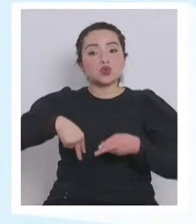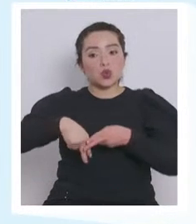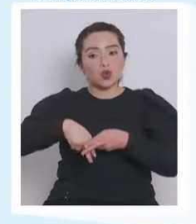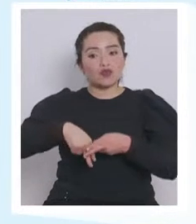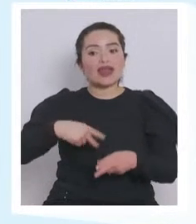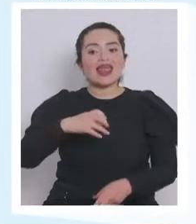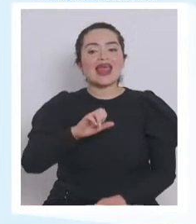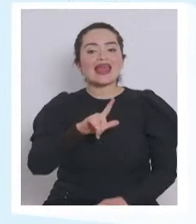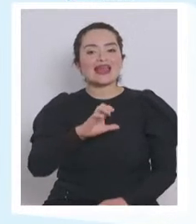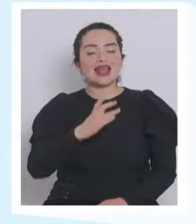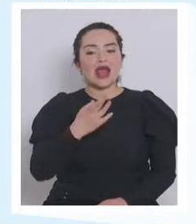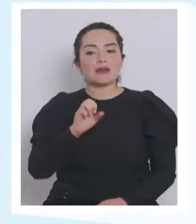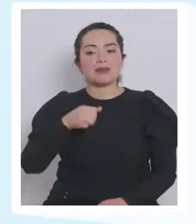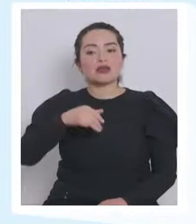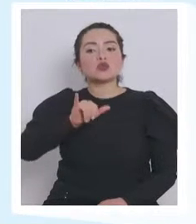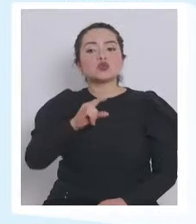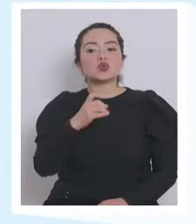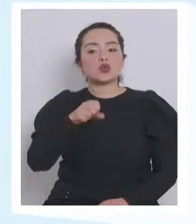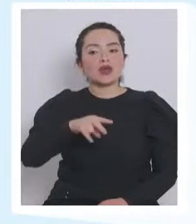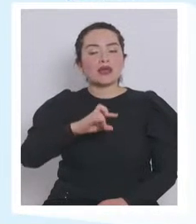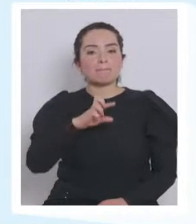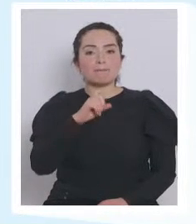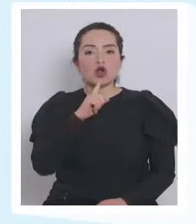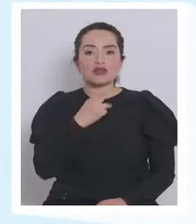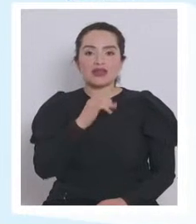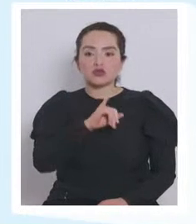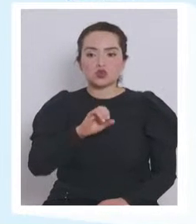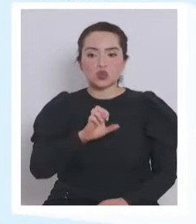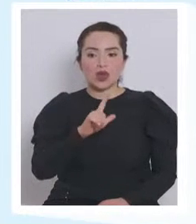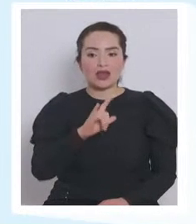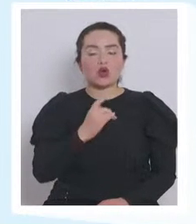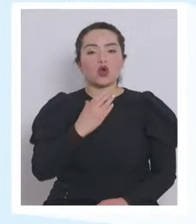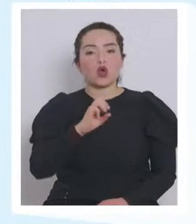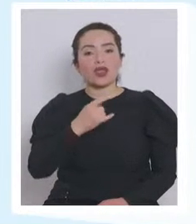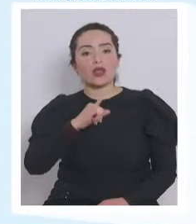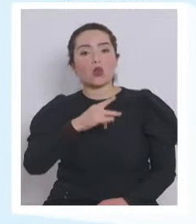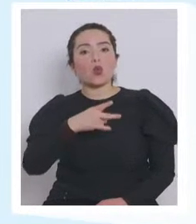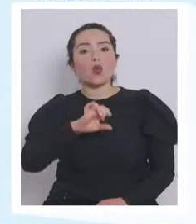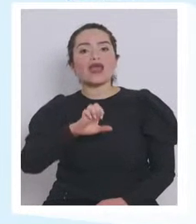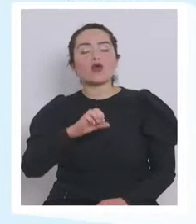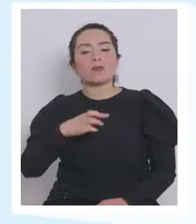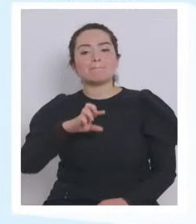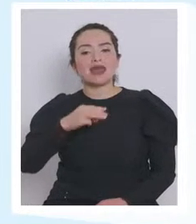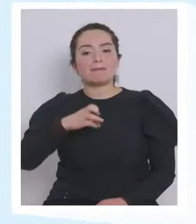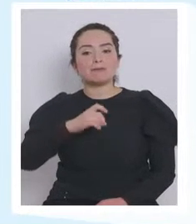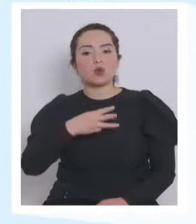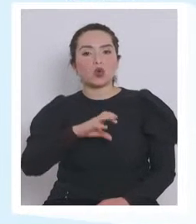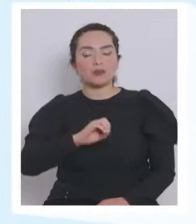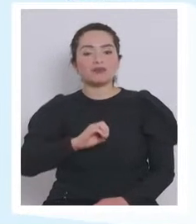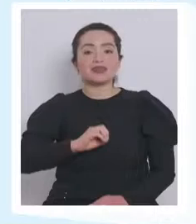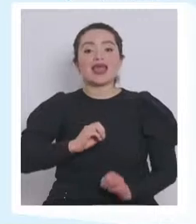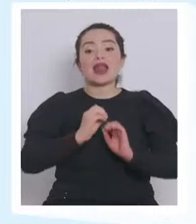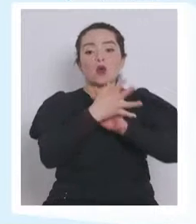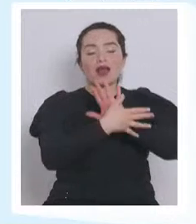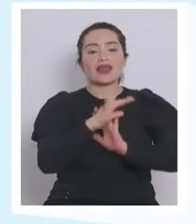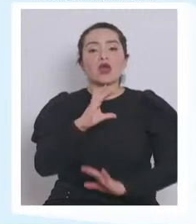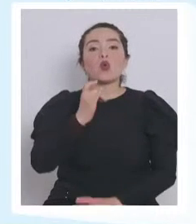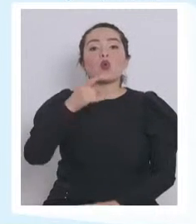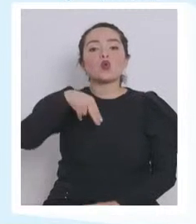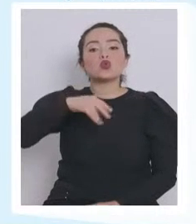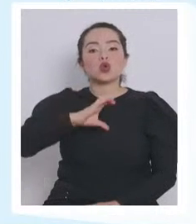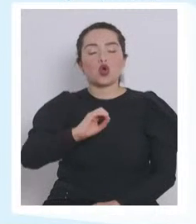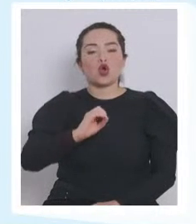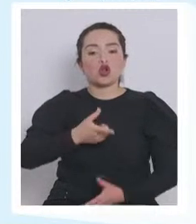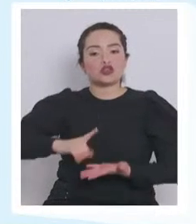Portezuelo, Coihueco y Pemuco. En la región de La Araucanía, Cunco. En la región de Los